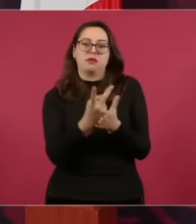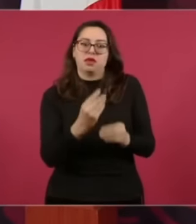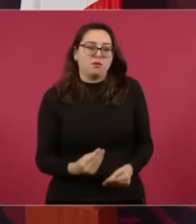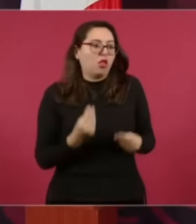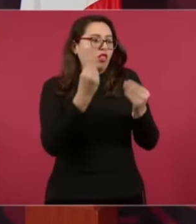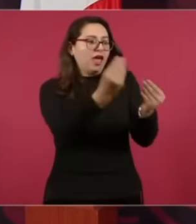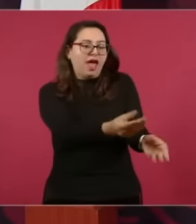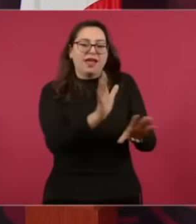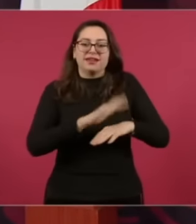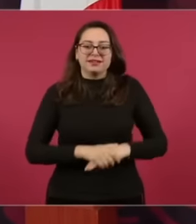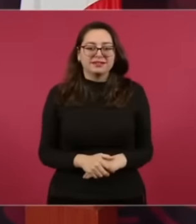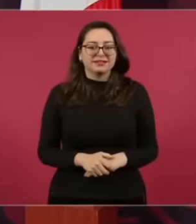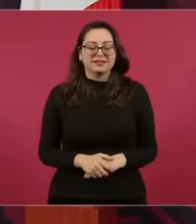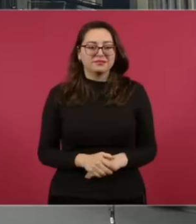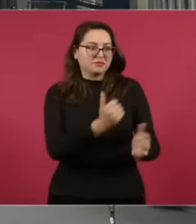Mande